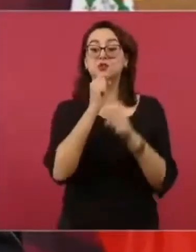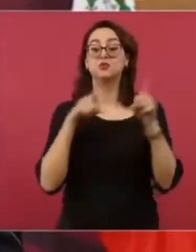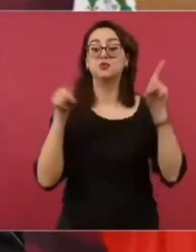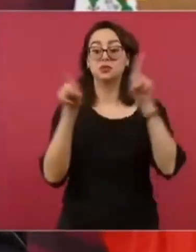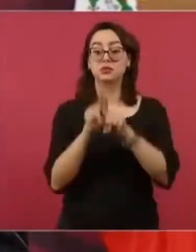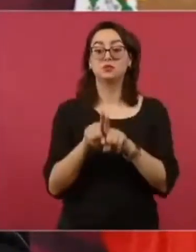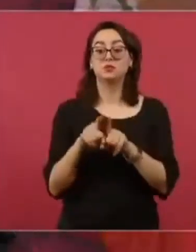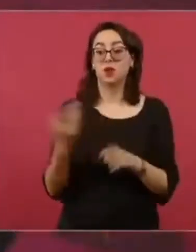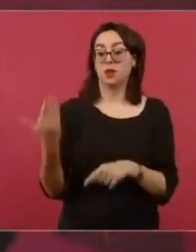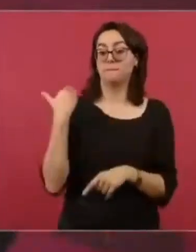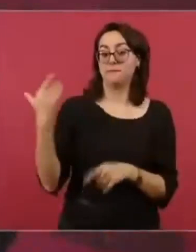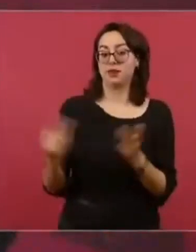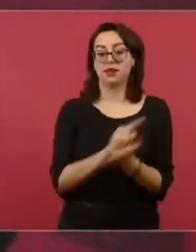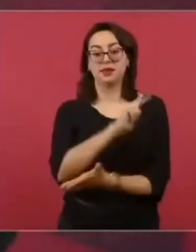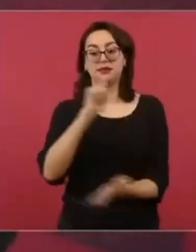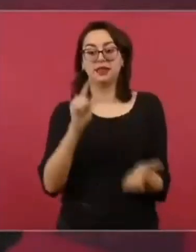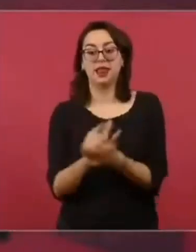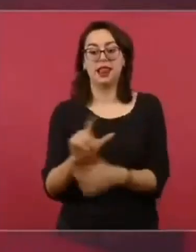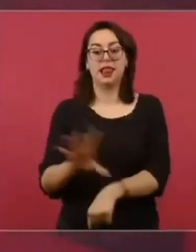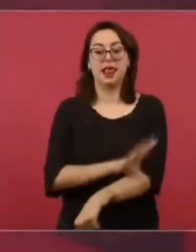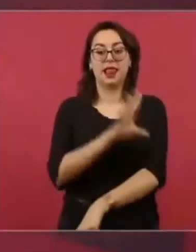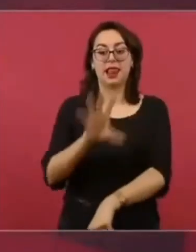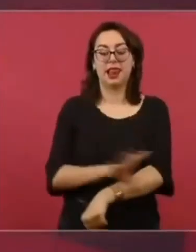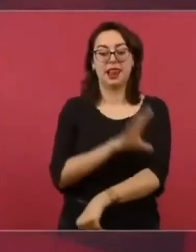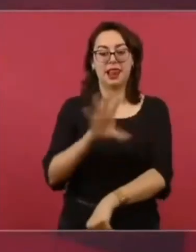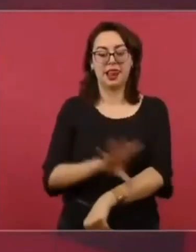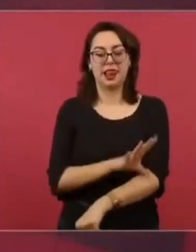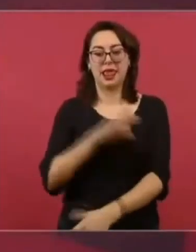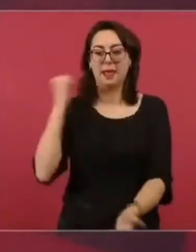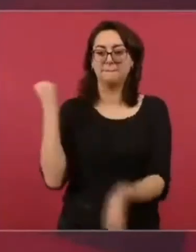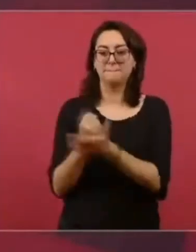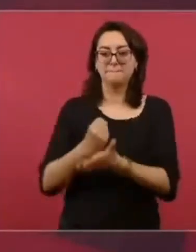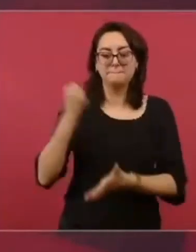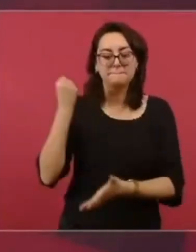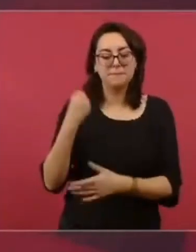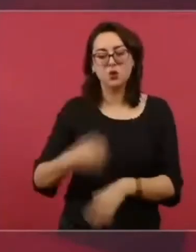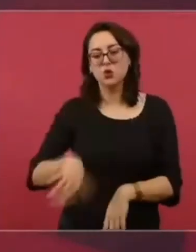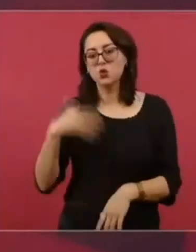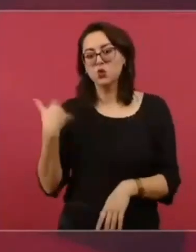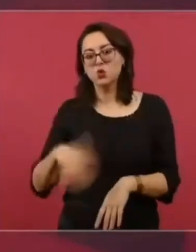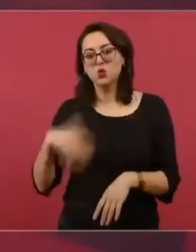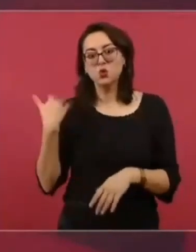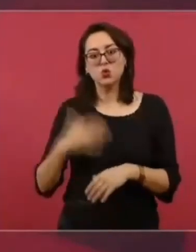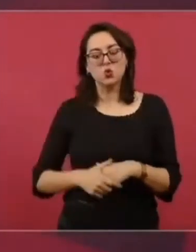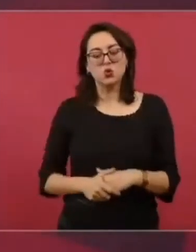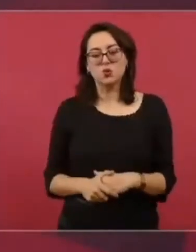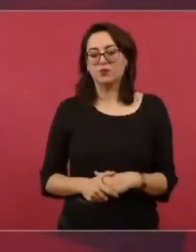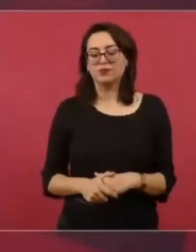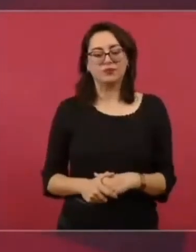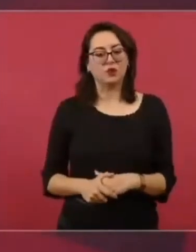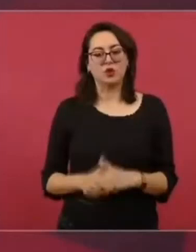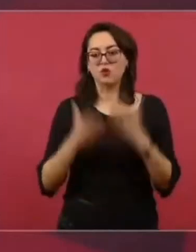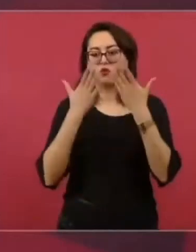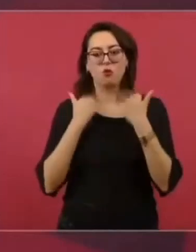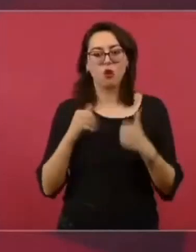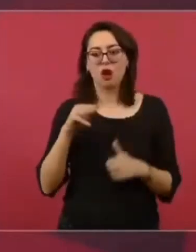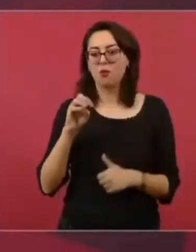energética fue extremo. Una gran inmoralidad.